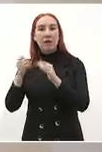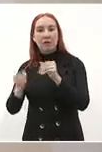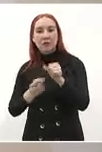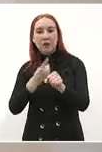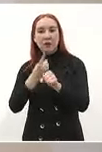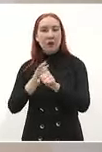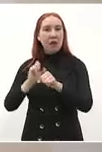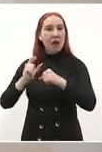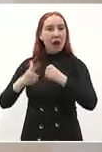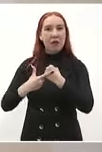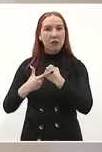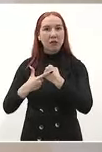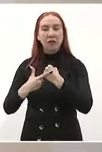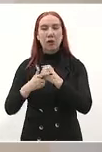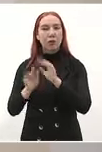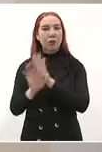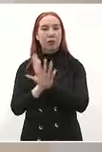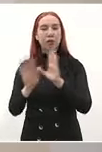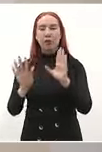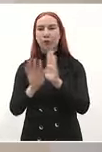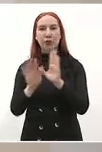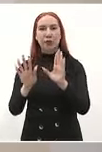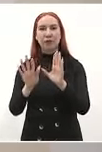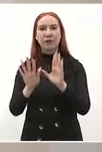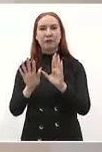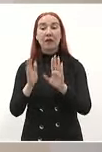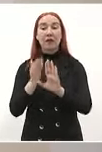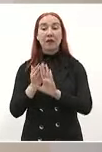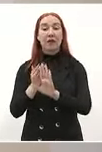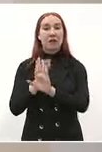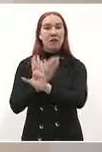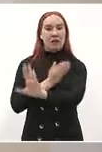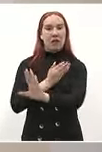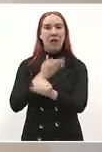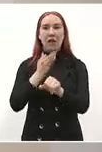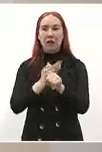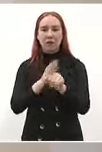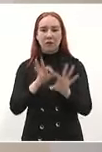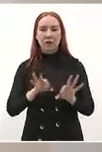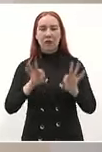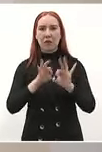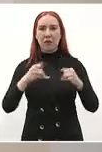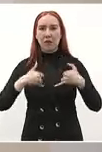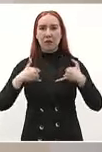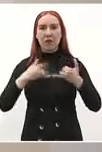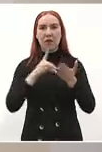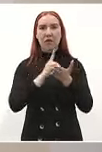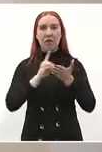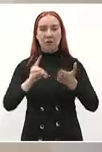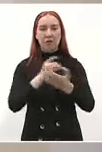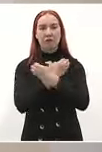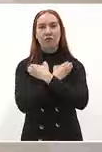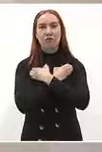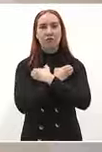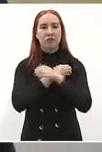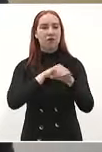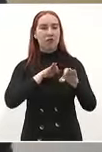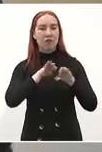queremos garantizar a los jóvenes el derecho a la educación y al trabajo